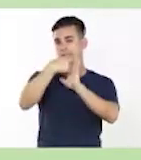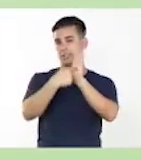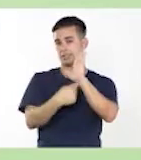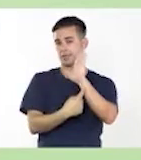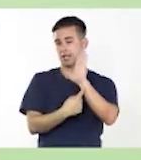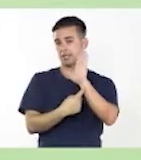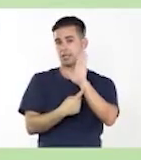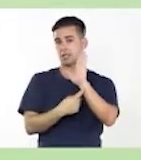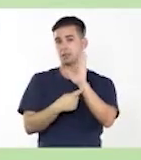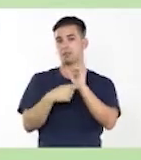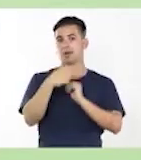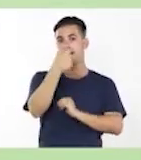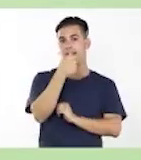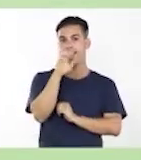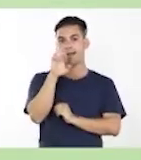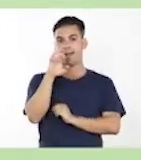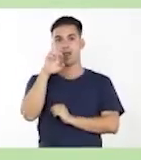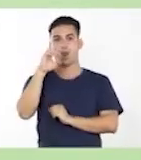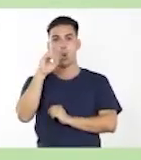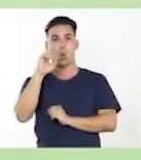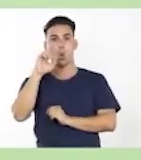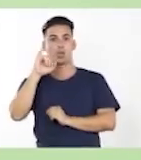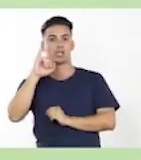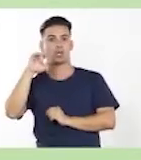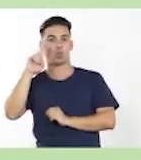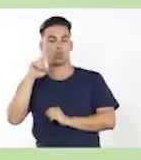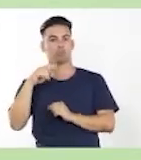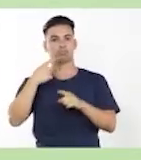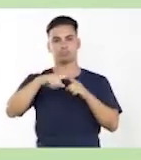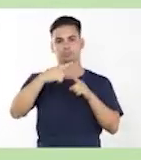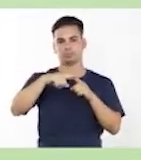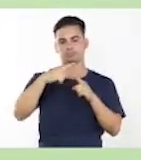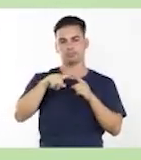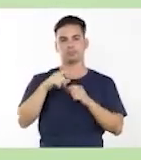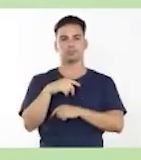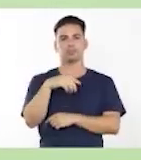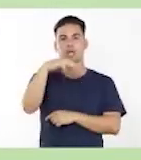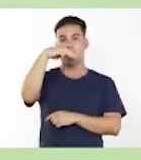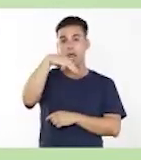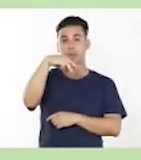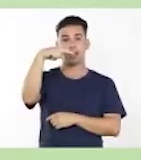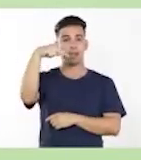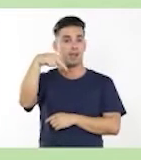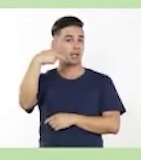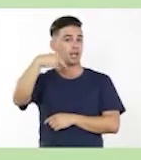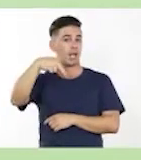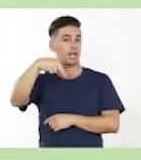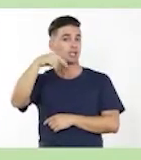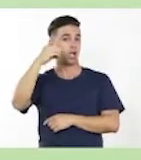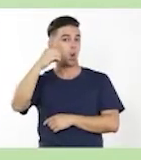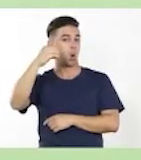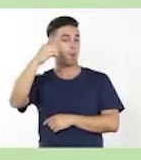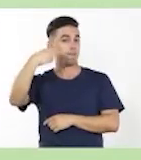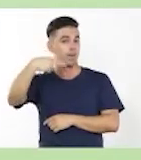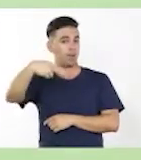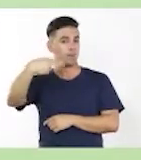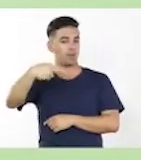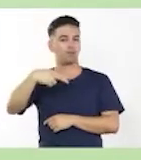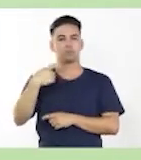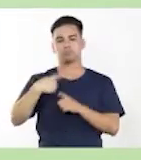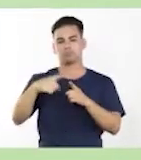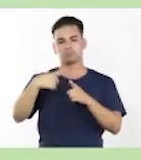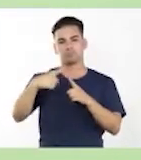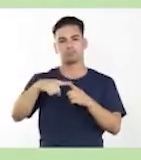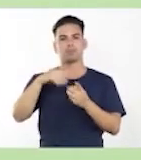Las vocálicas es cuando hay un cambio en la vocal. Las consonánticas cuando hay un